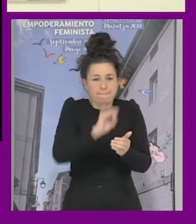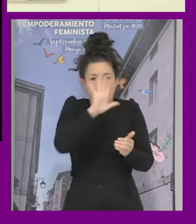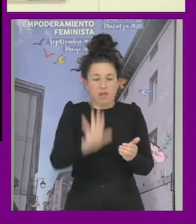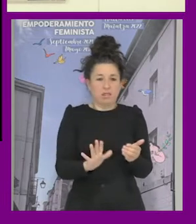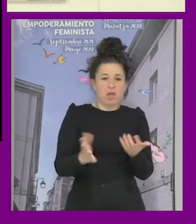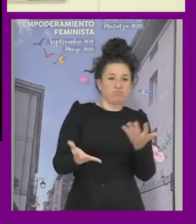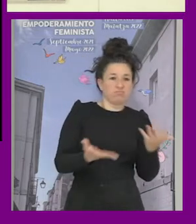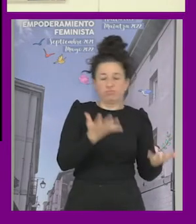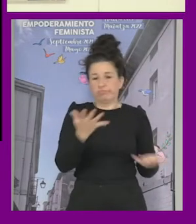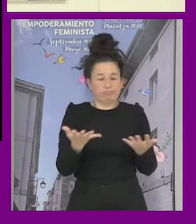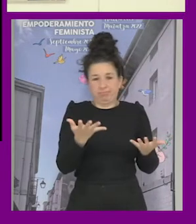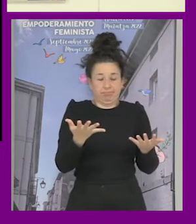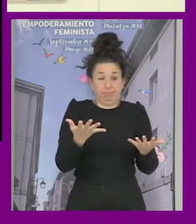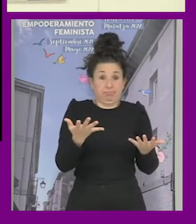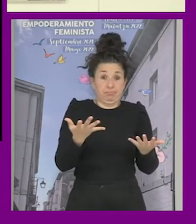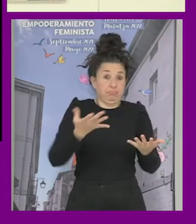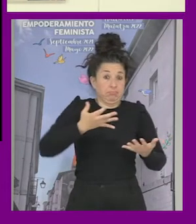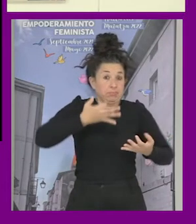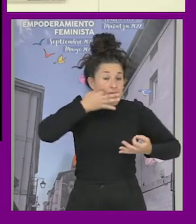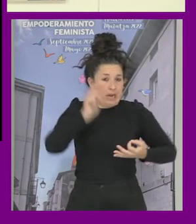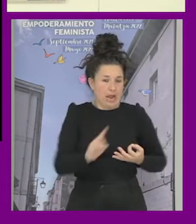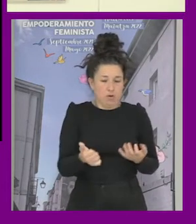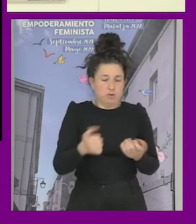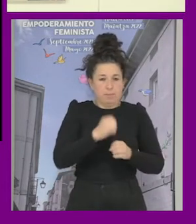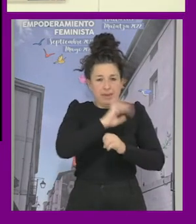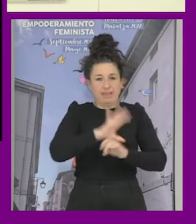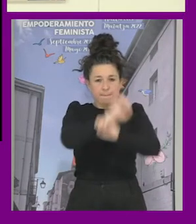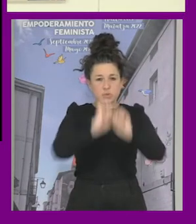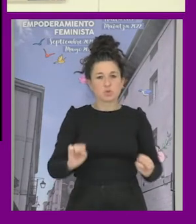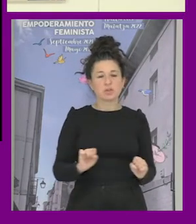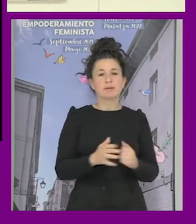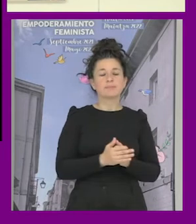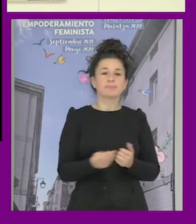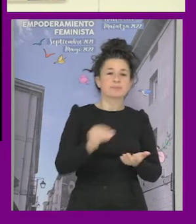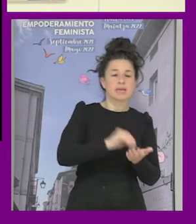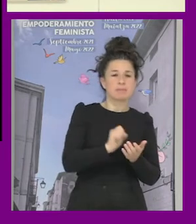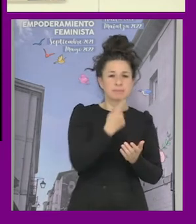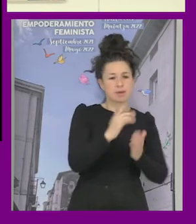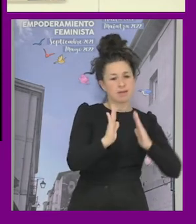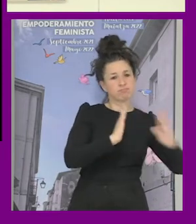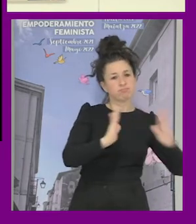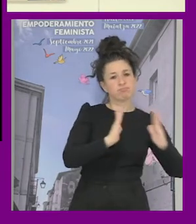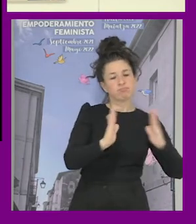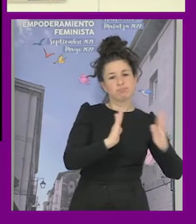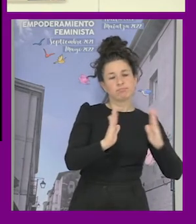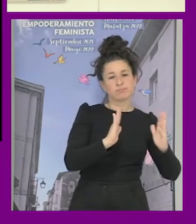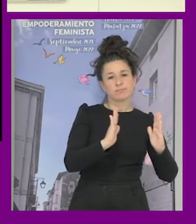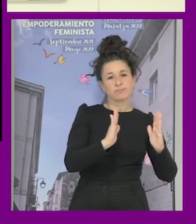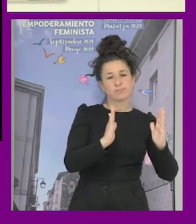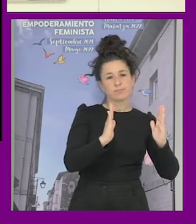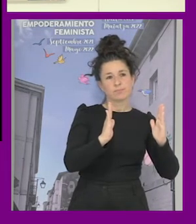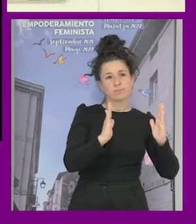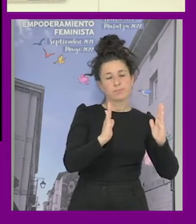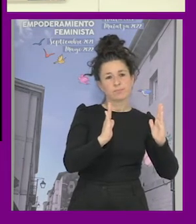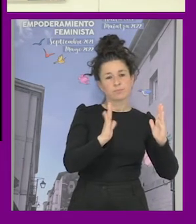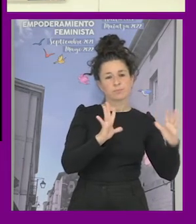de ciencia ficción imaginarnos que que pase por allí además en este primer periodo no hay ninguna